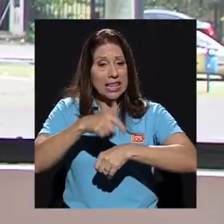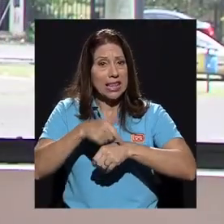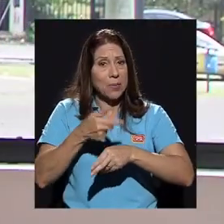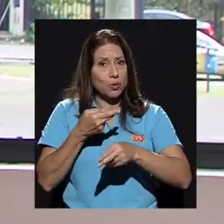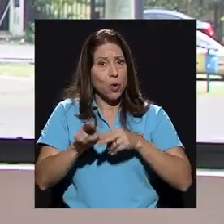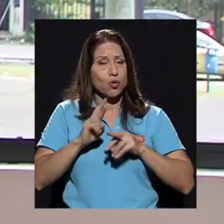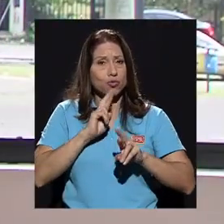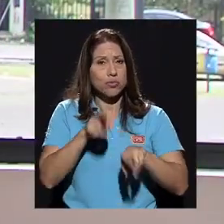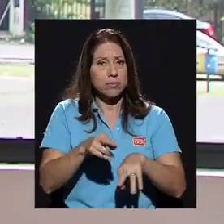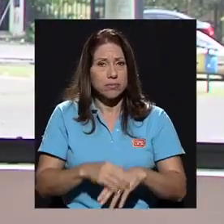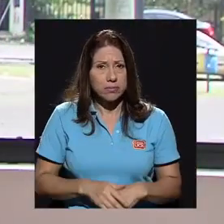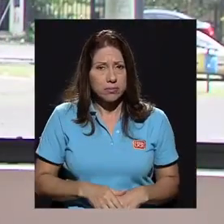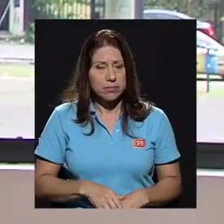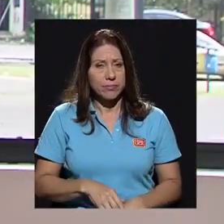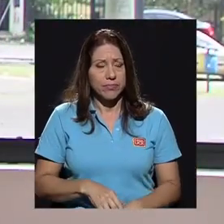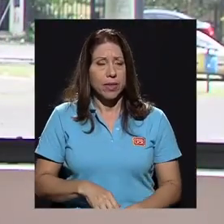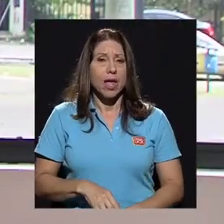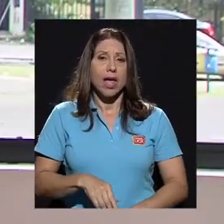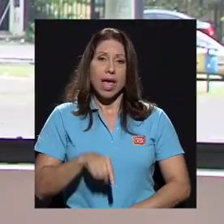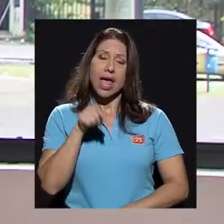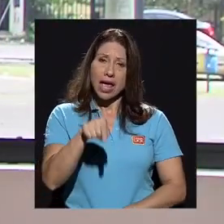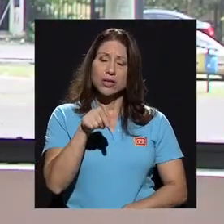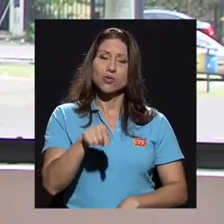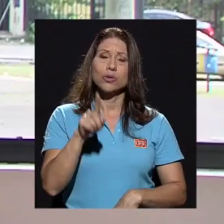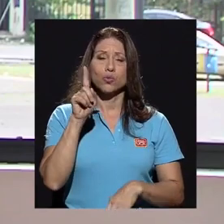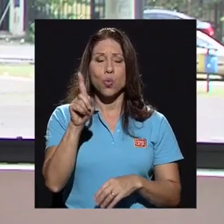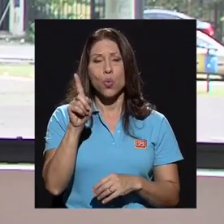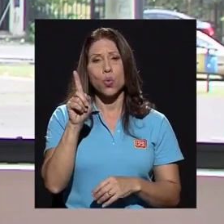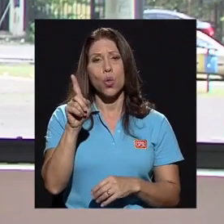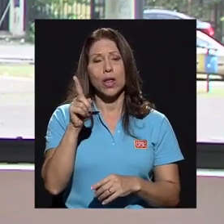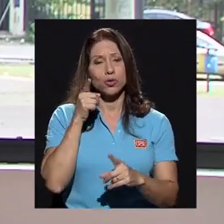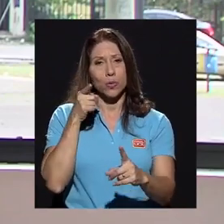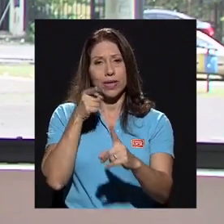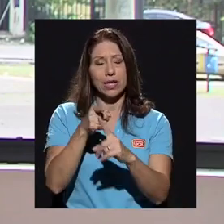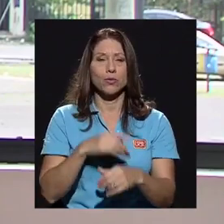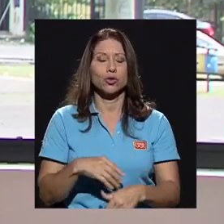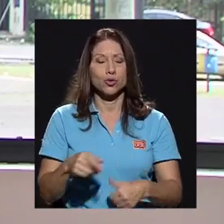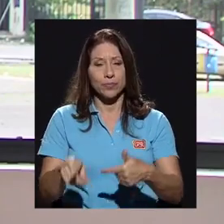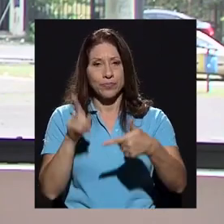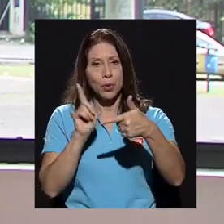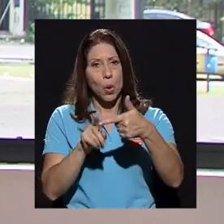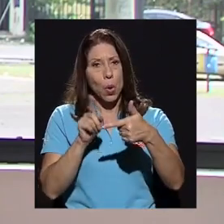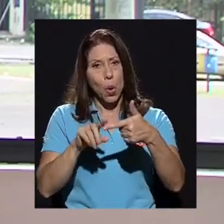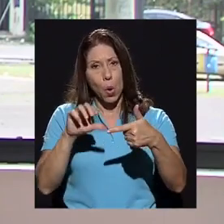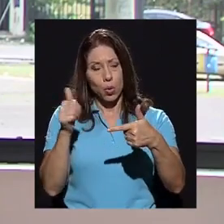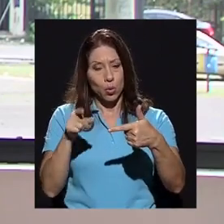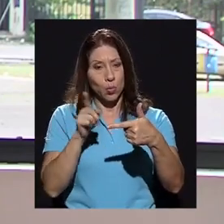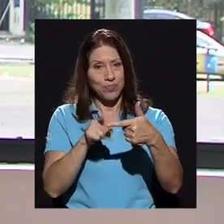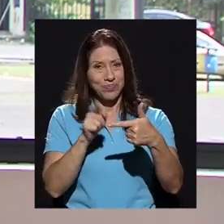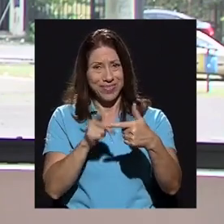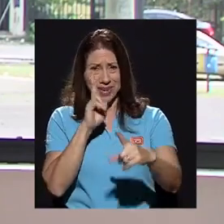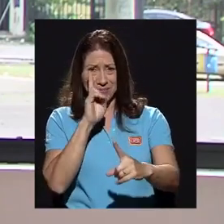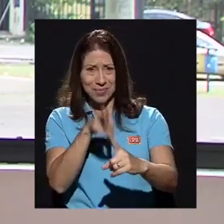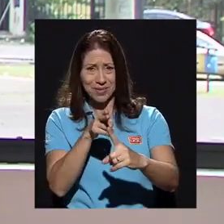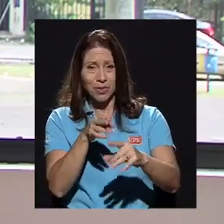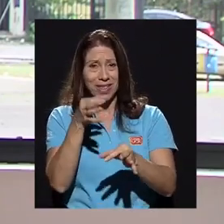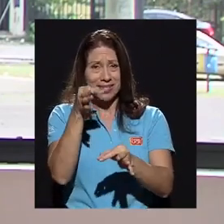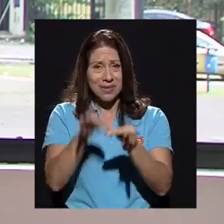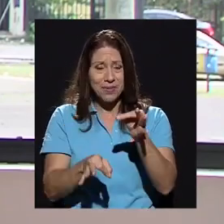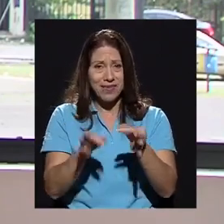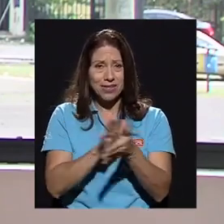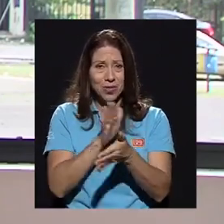de respuesta más cortos. Entonces, eso es uno de los objetivos. Otro es, en esta misma idea de